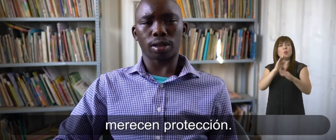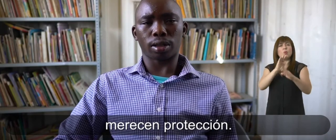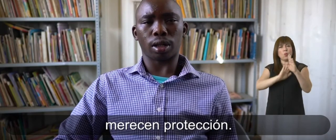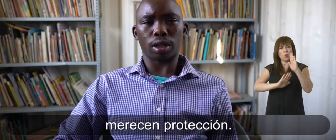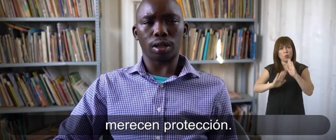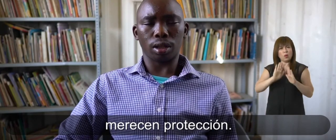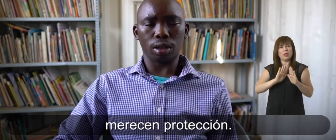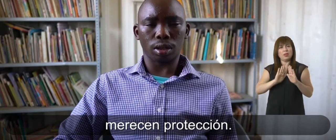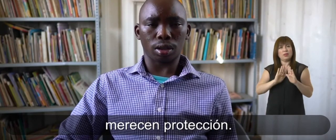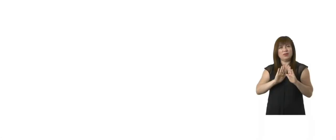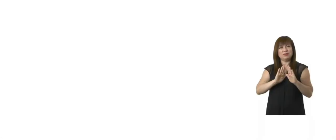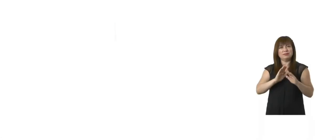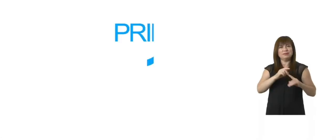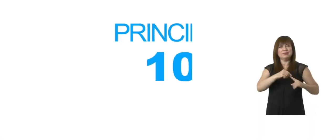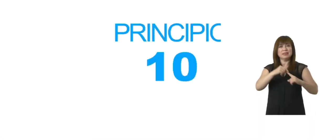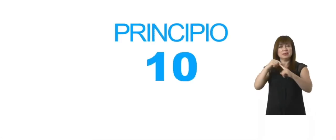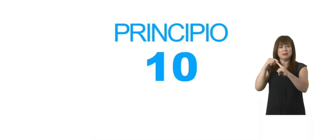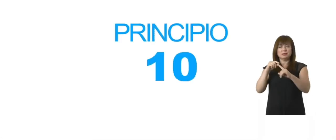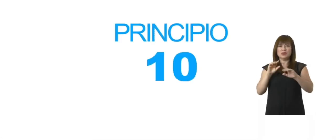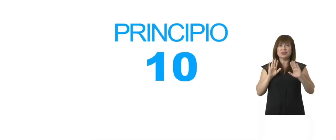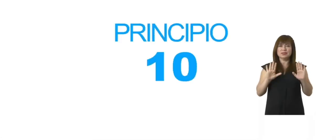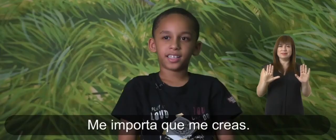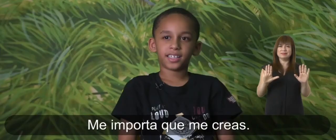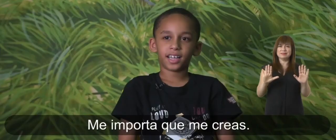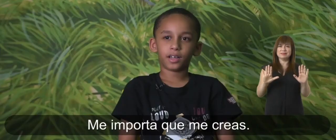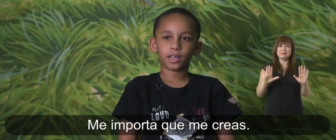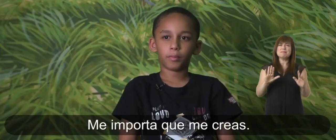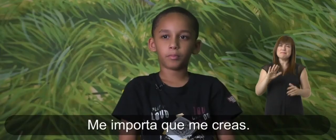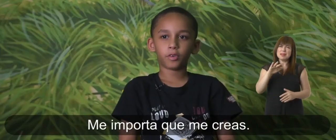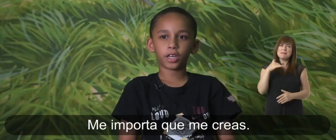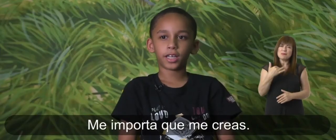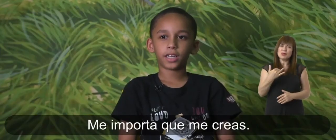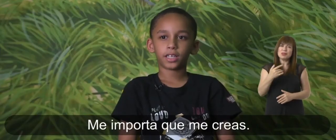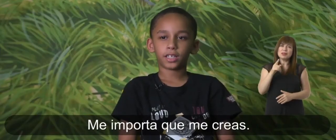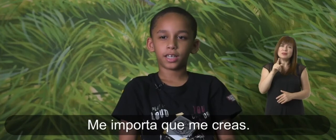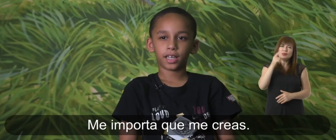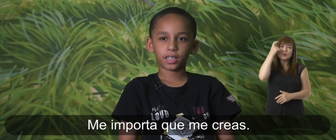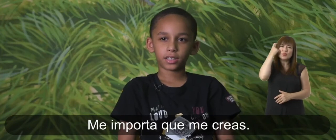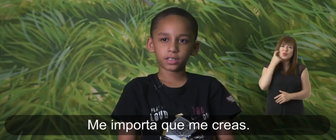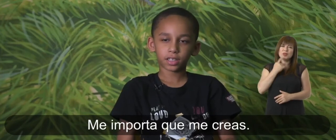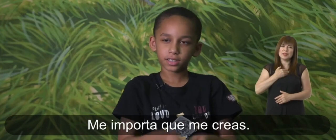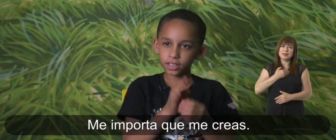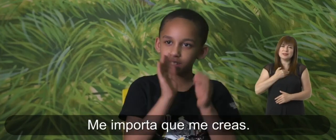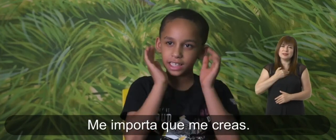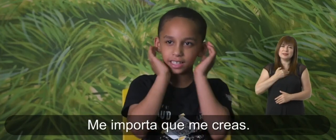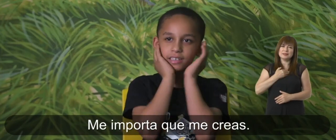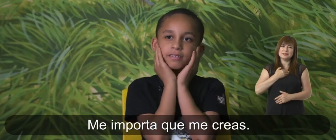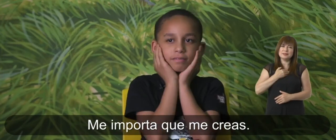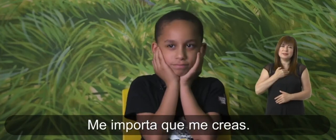merecen protección. Principio 10 Me importa que me creas.